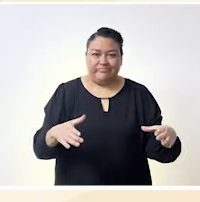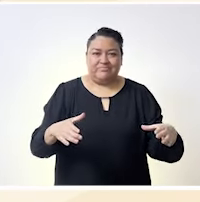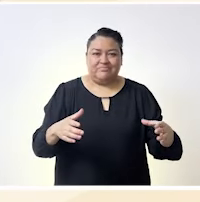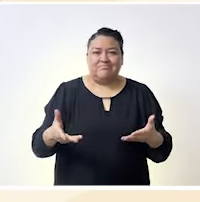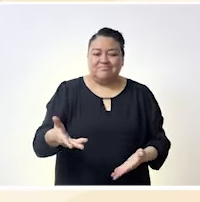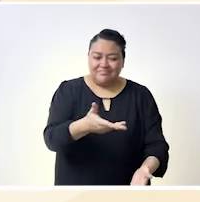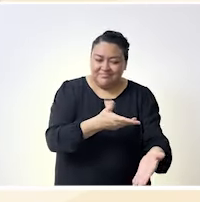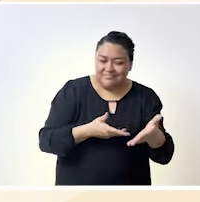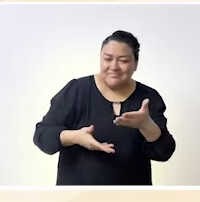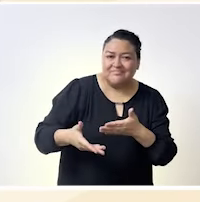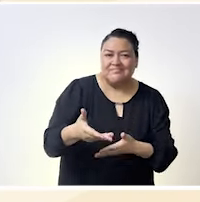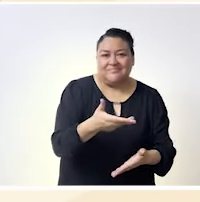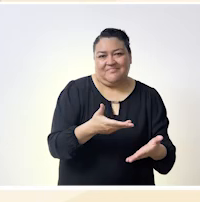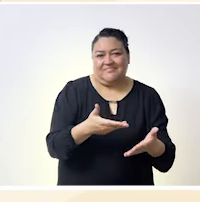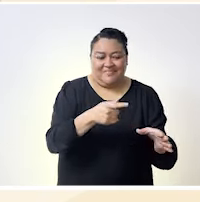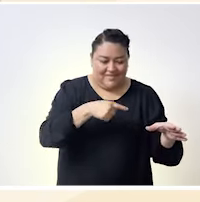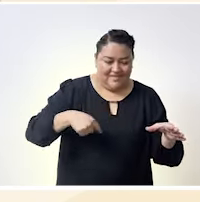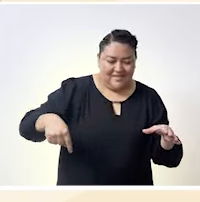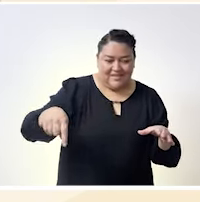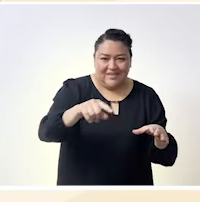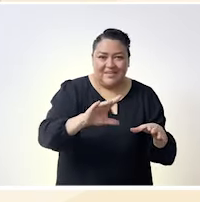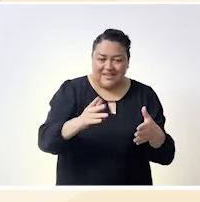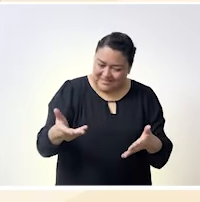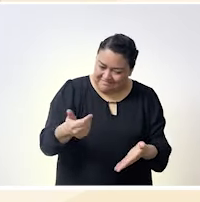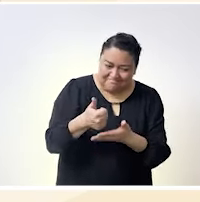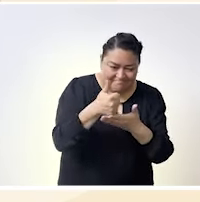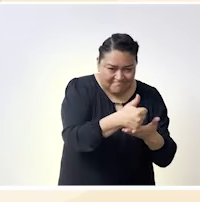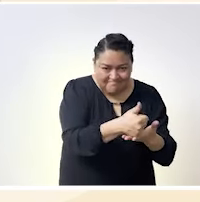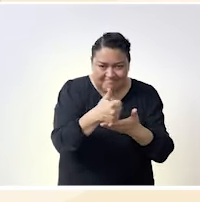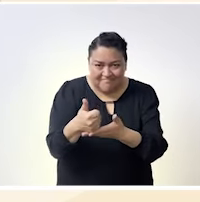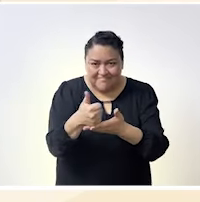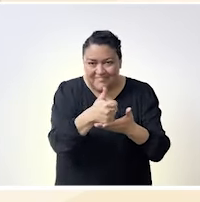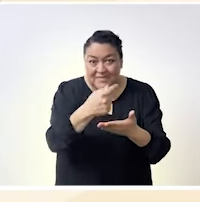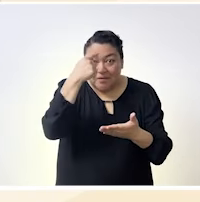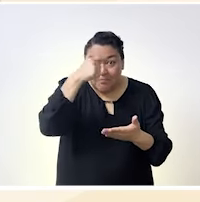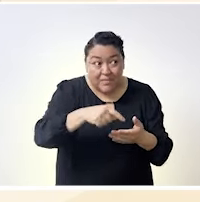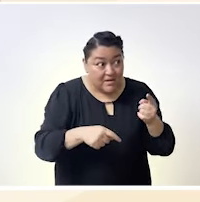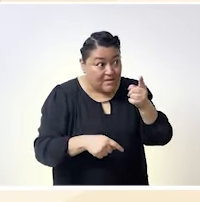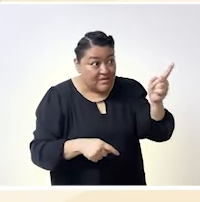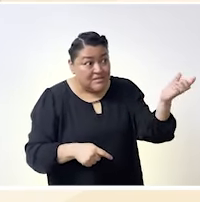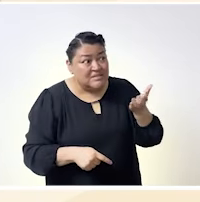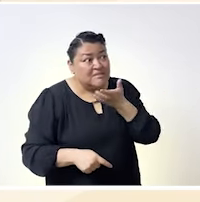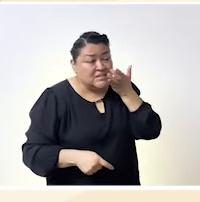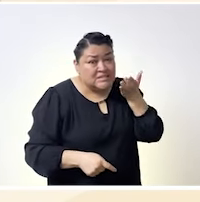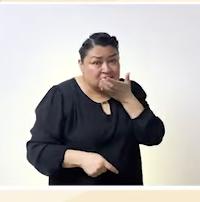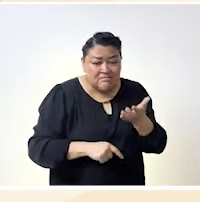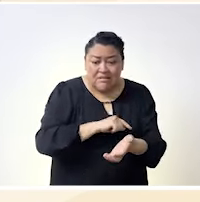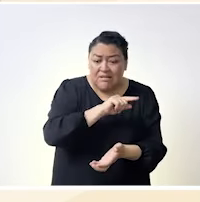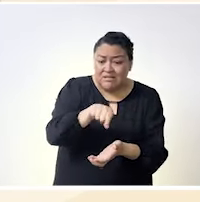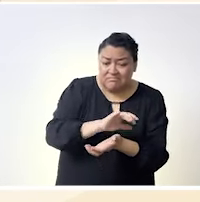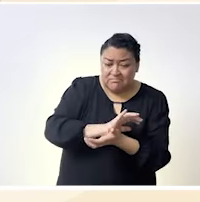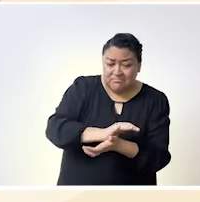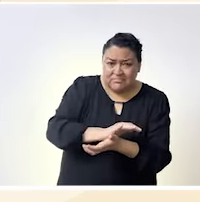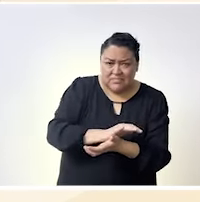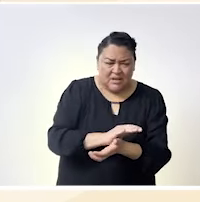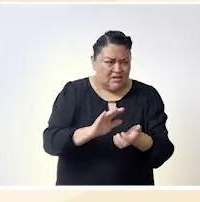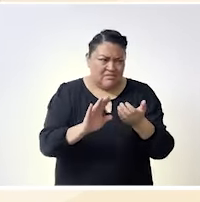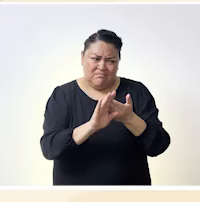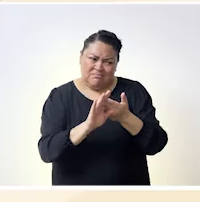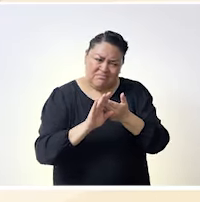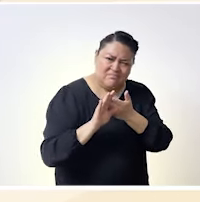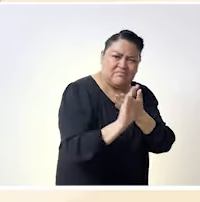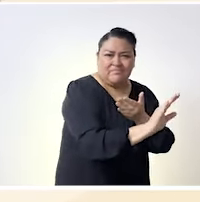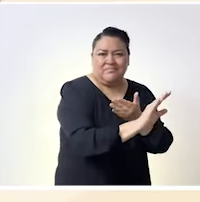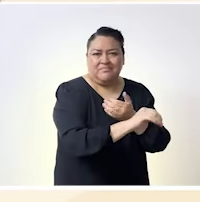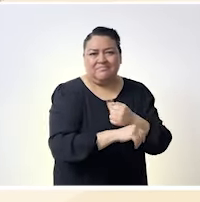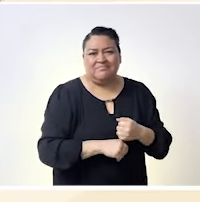colectivo desde la propia solidaridad para combatir las prácticas estructurales de discriminación que